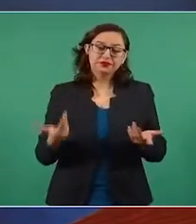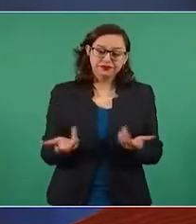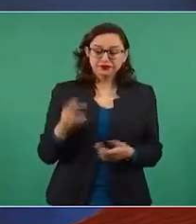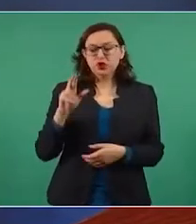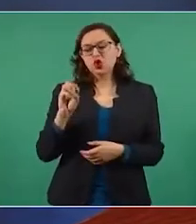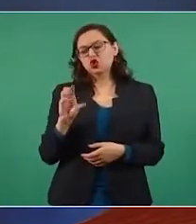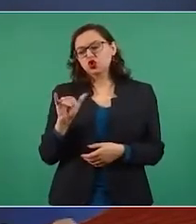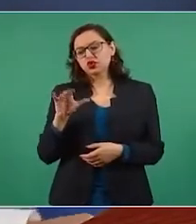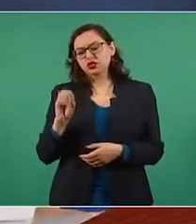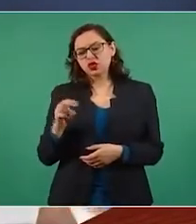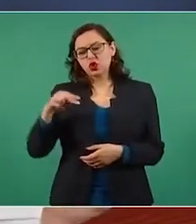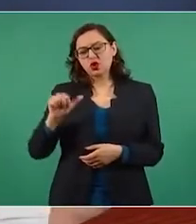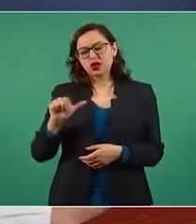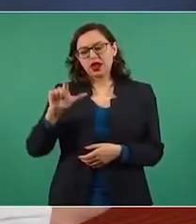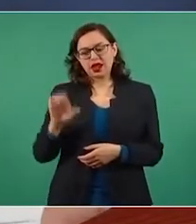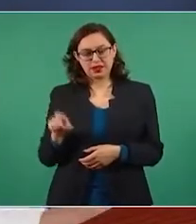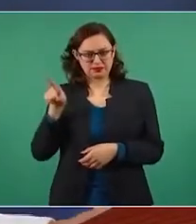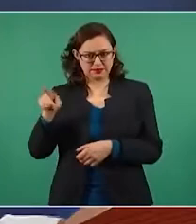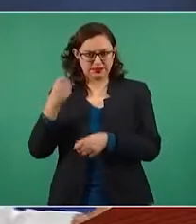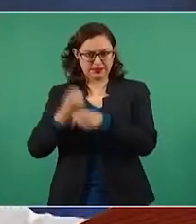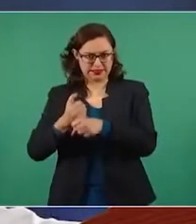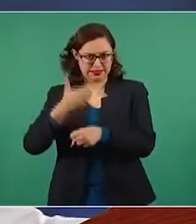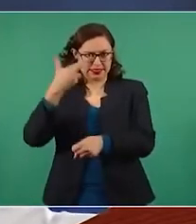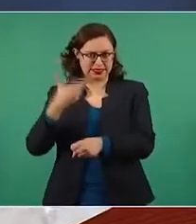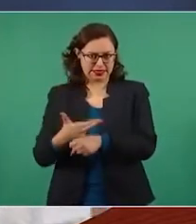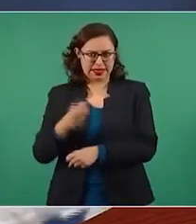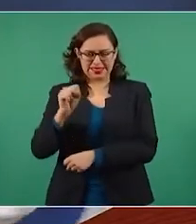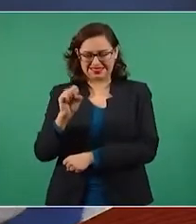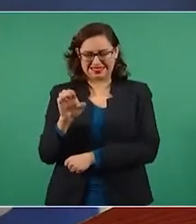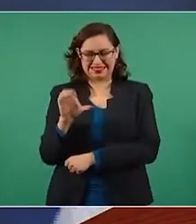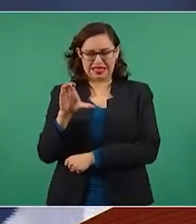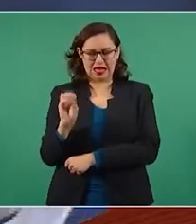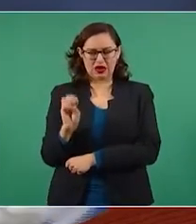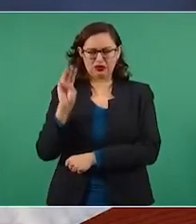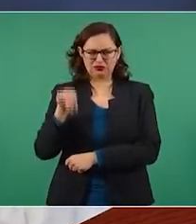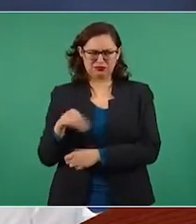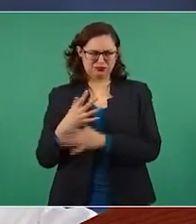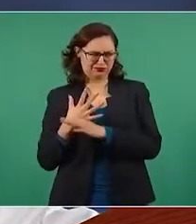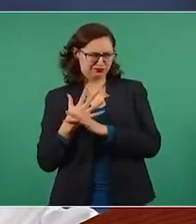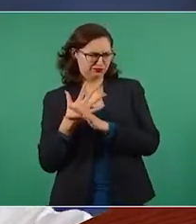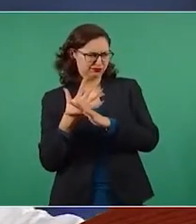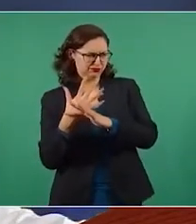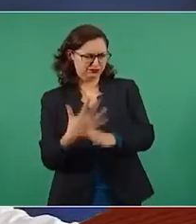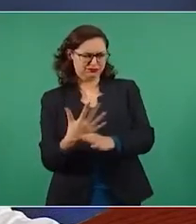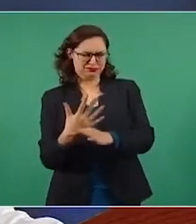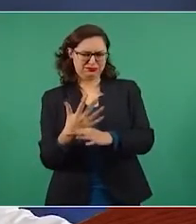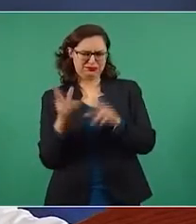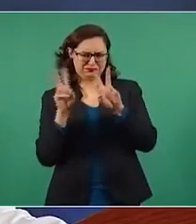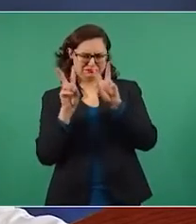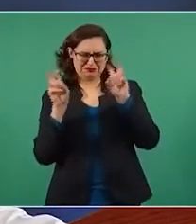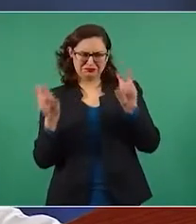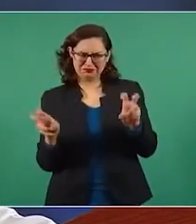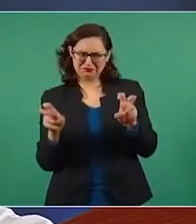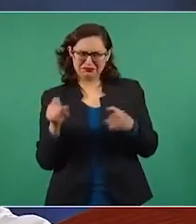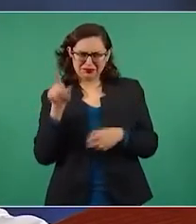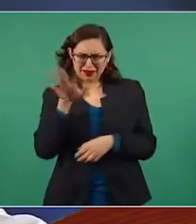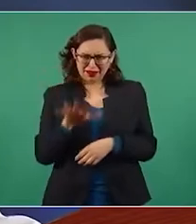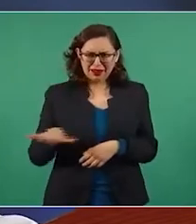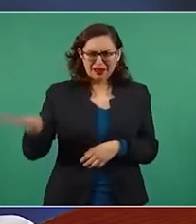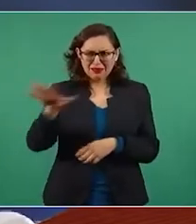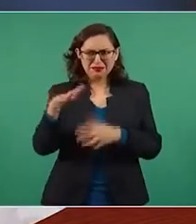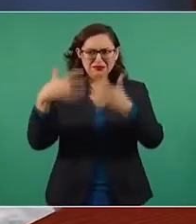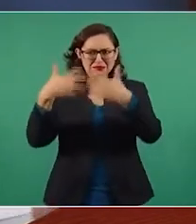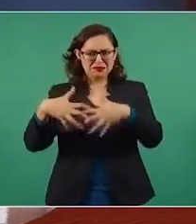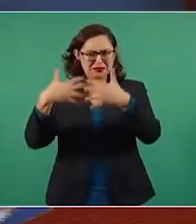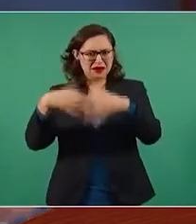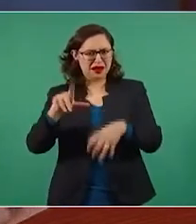cuenta de Twitter la aclaración que tiene que ver con la planta nuclear y dice, la planta nuclear de Laguna Verde es una